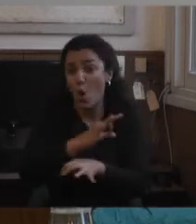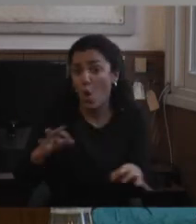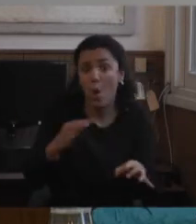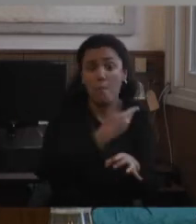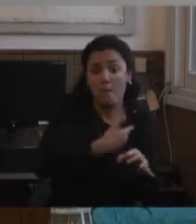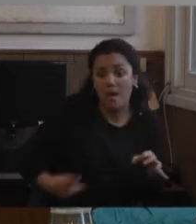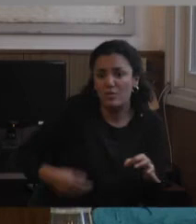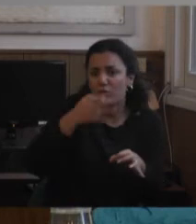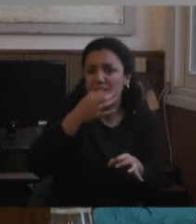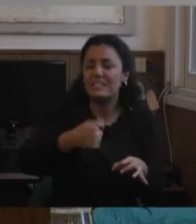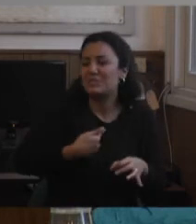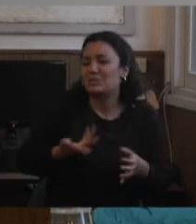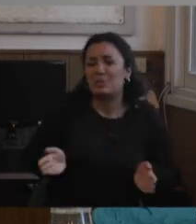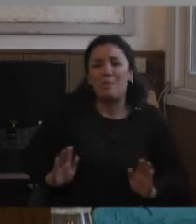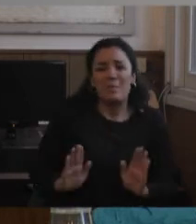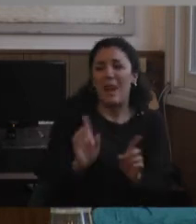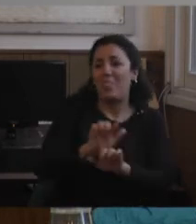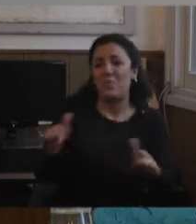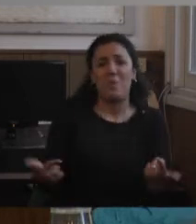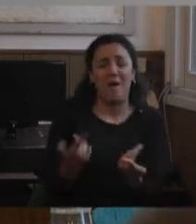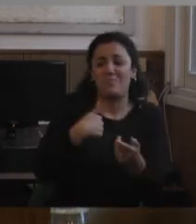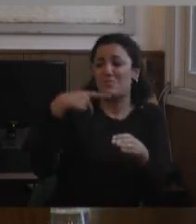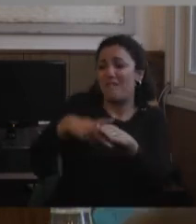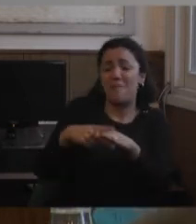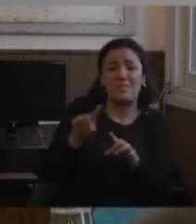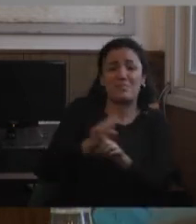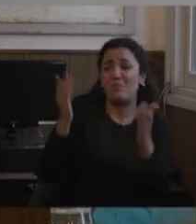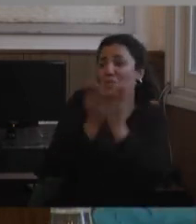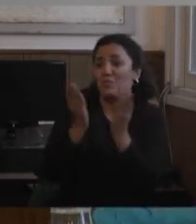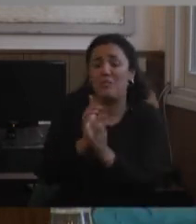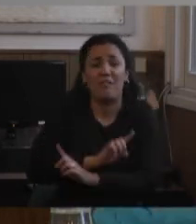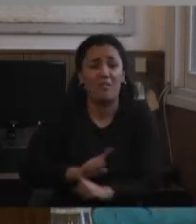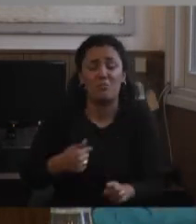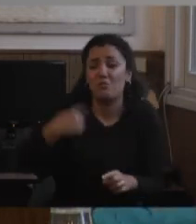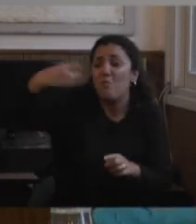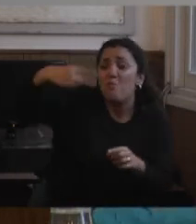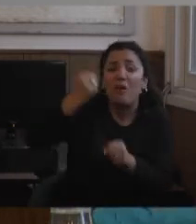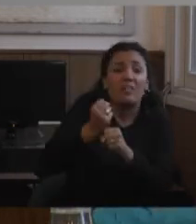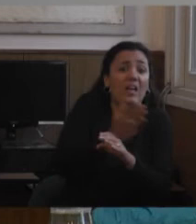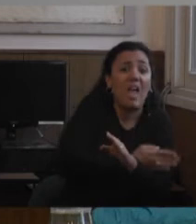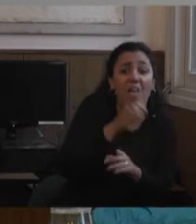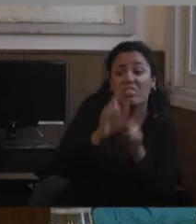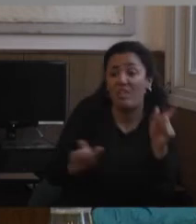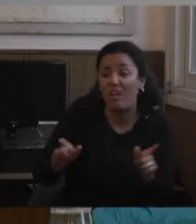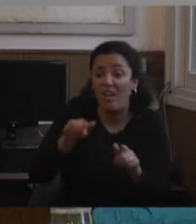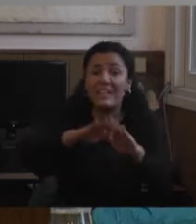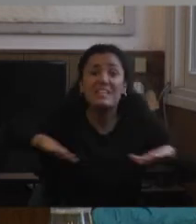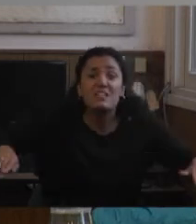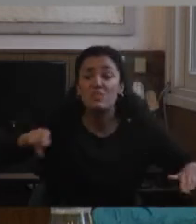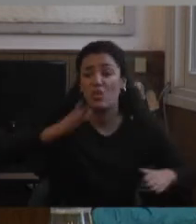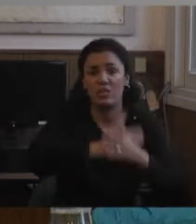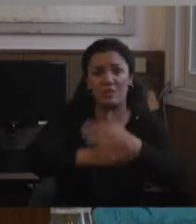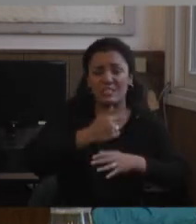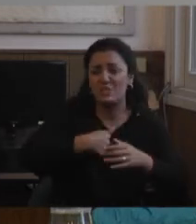es, no me siento preparado, no tengo herramientas, yo no estudié para esto, nunca trabajé con estos chicos, no sé cómo tratarlos.